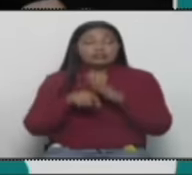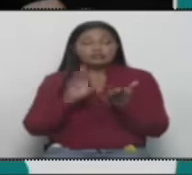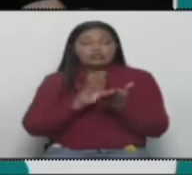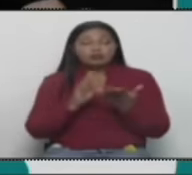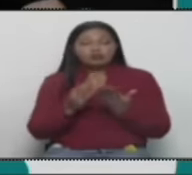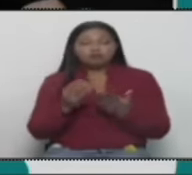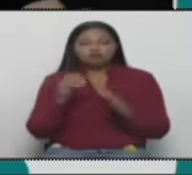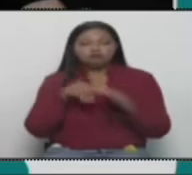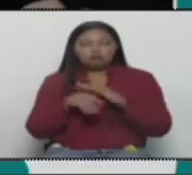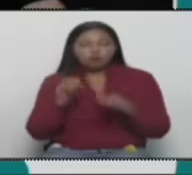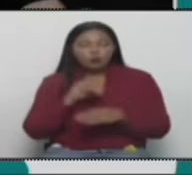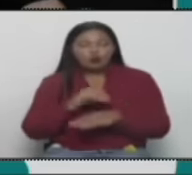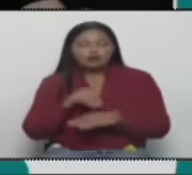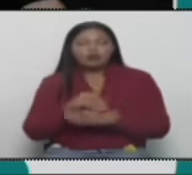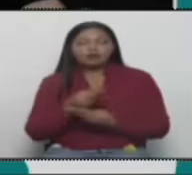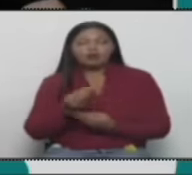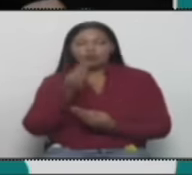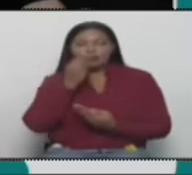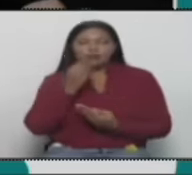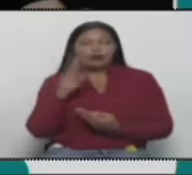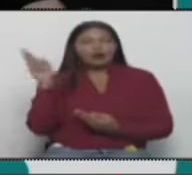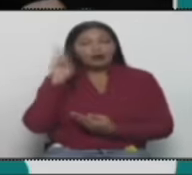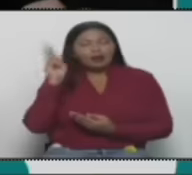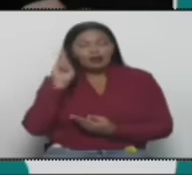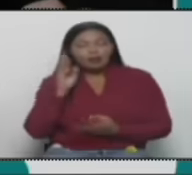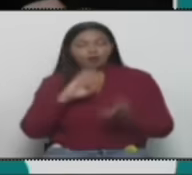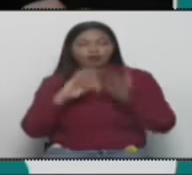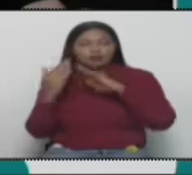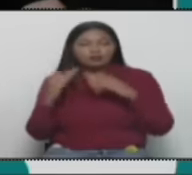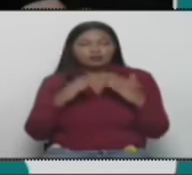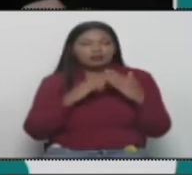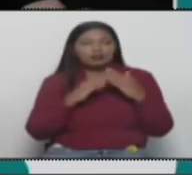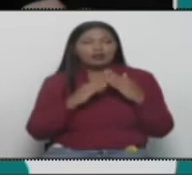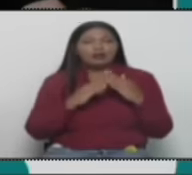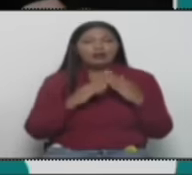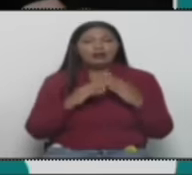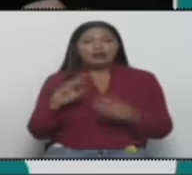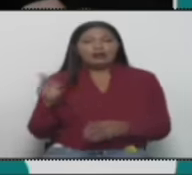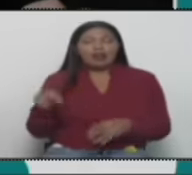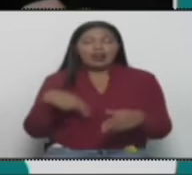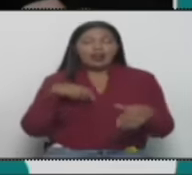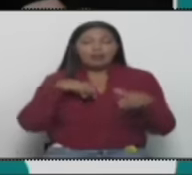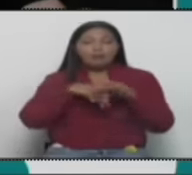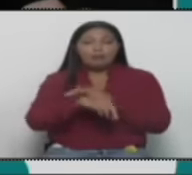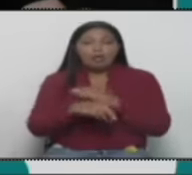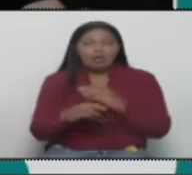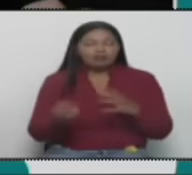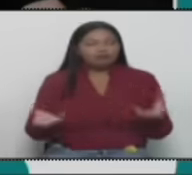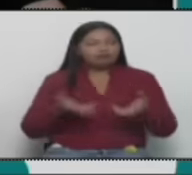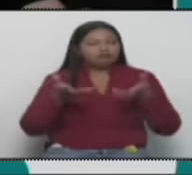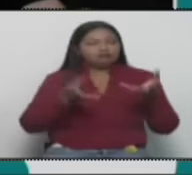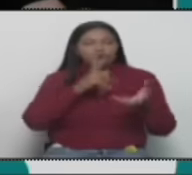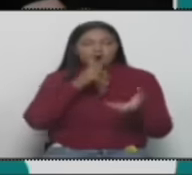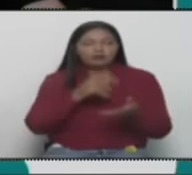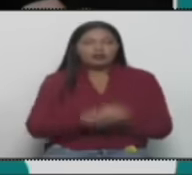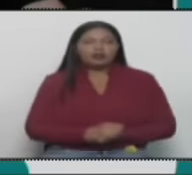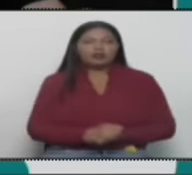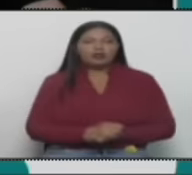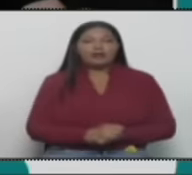alimentos, radios comunitarias, estaciones del metro de Caracas, trenes incendiados en Valencia,